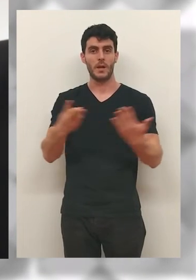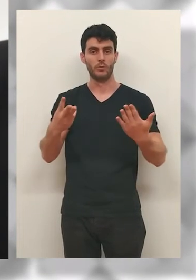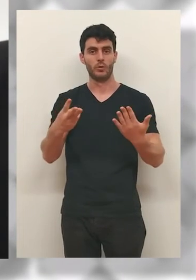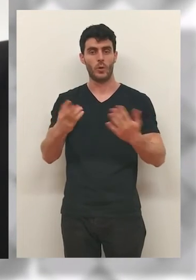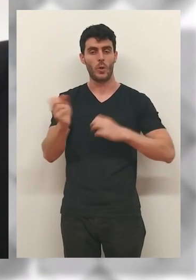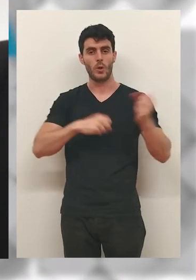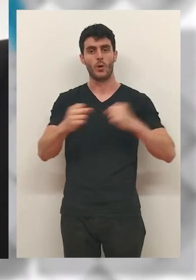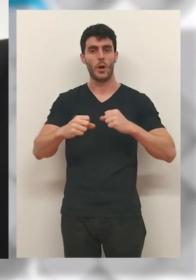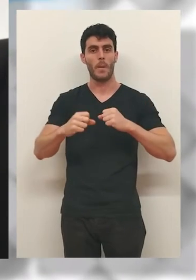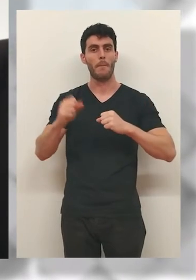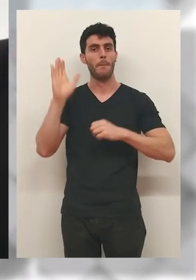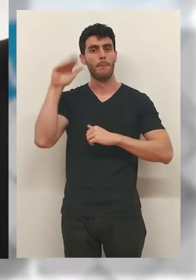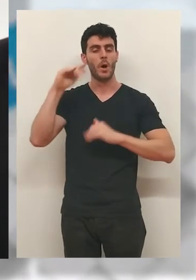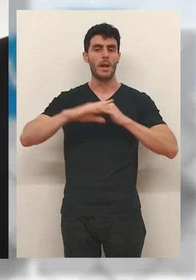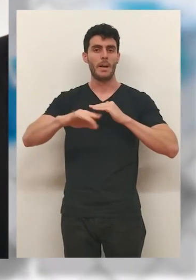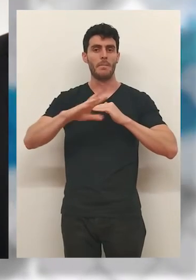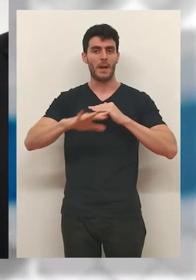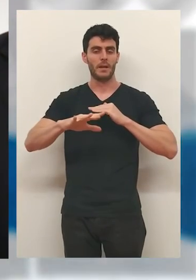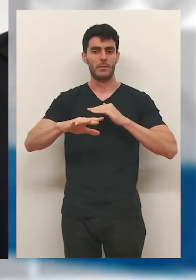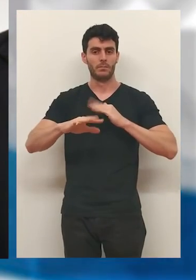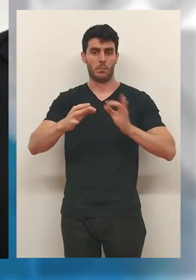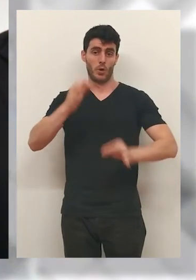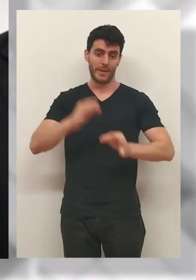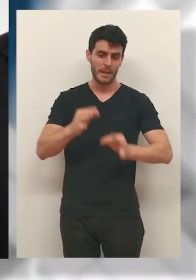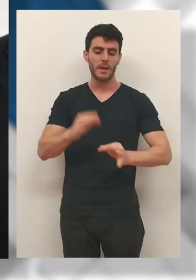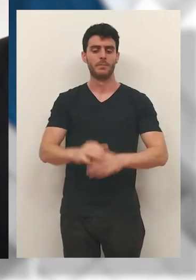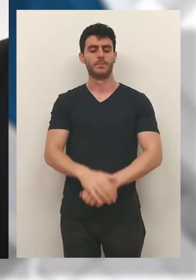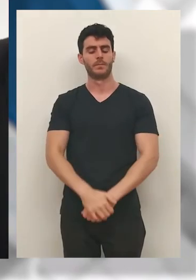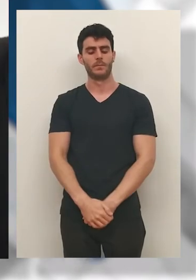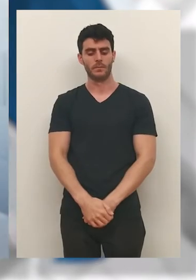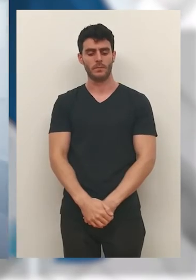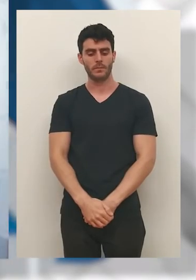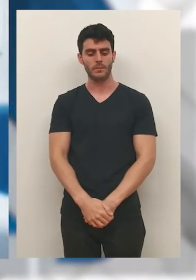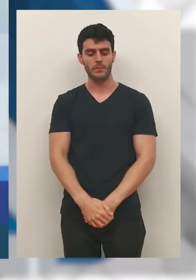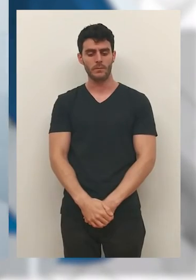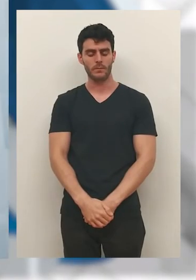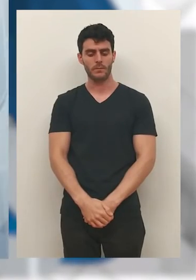el 18 torneo voleibol a Voliibina.